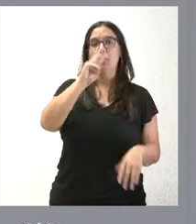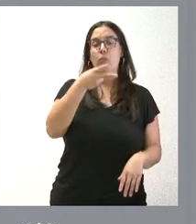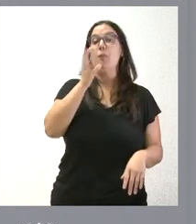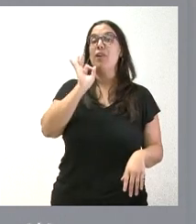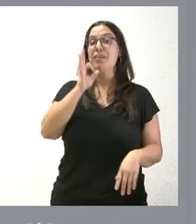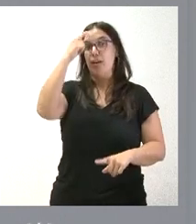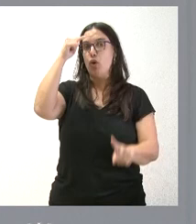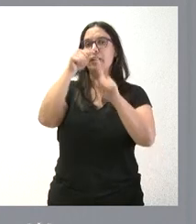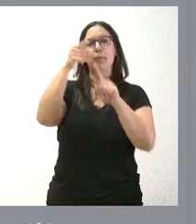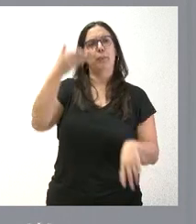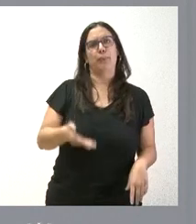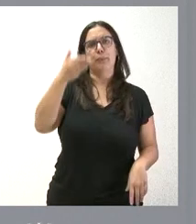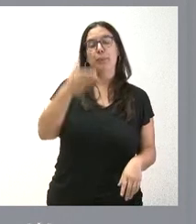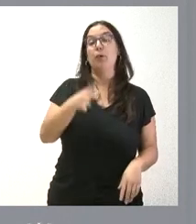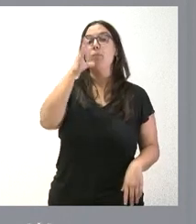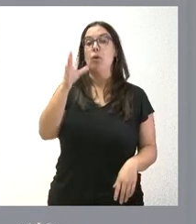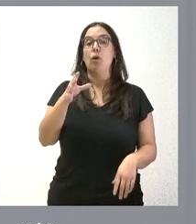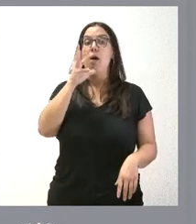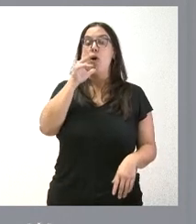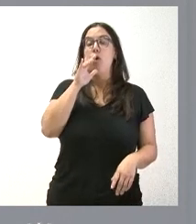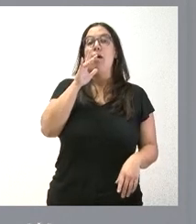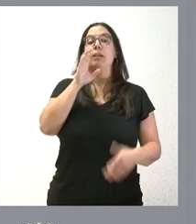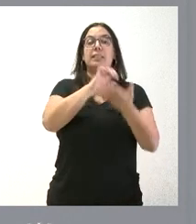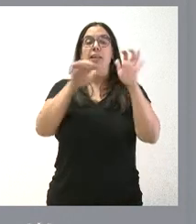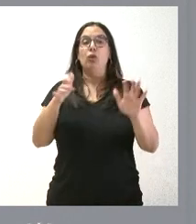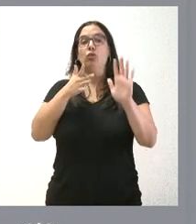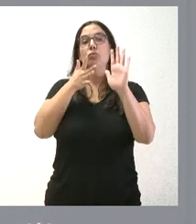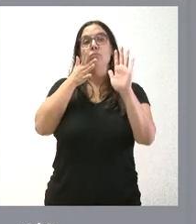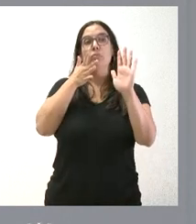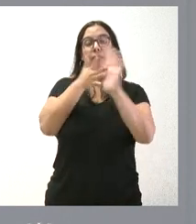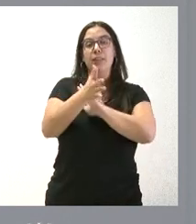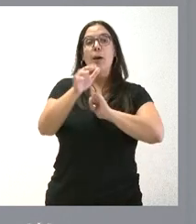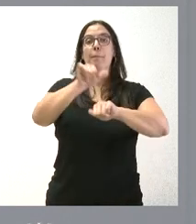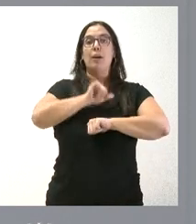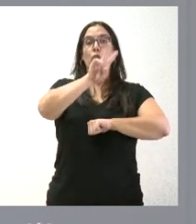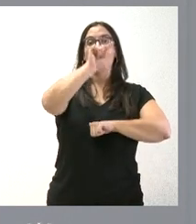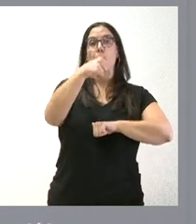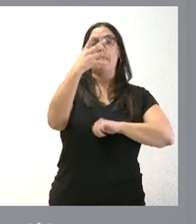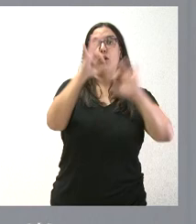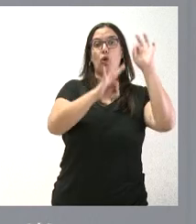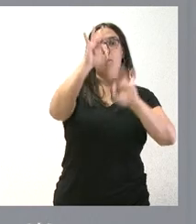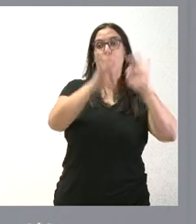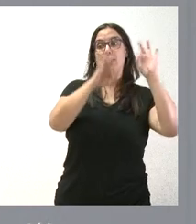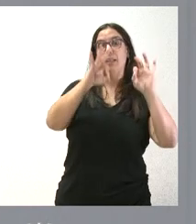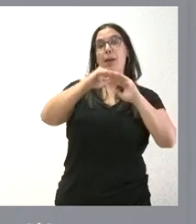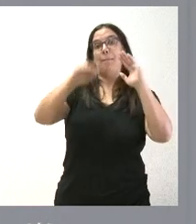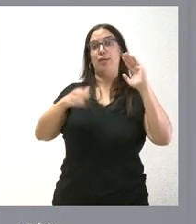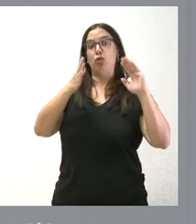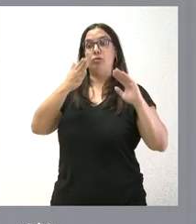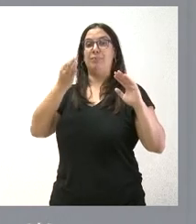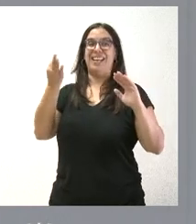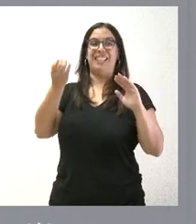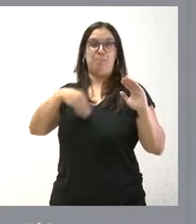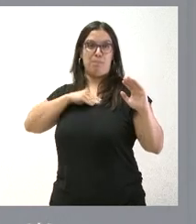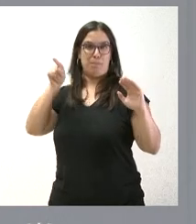objetivo es muy importante, porque en momento en Castilla y León tiene una tasa de paro 2,5 puntos inferior a la medida nacional, somos muy conscientes de que hay todavía algunas